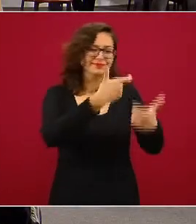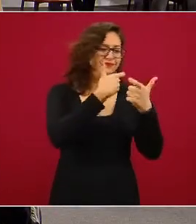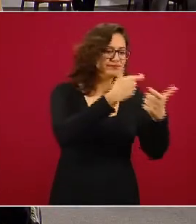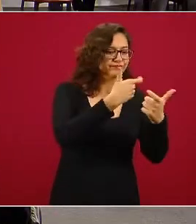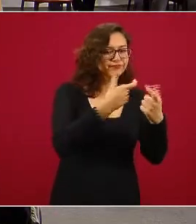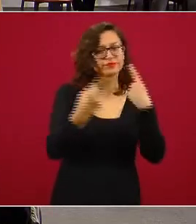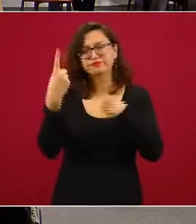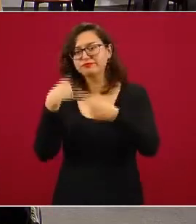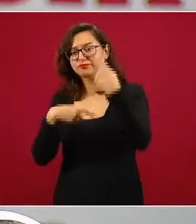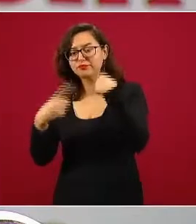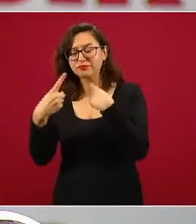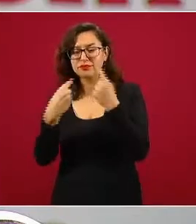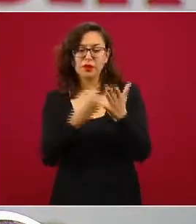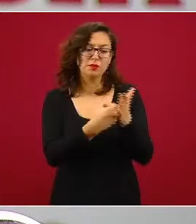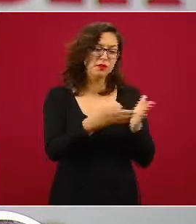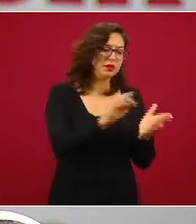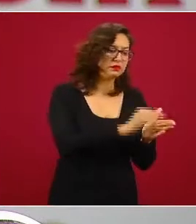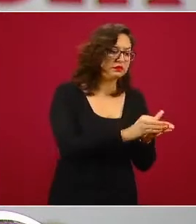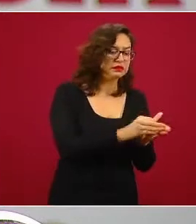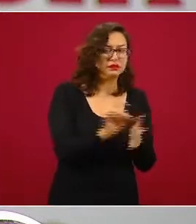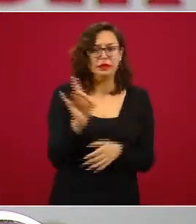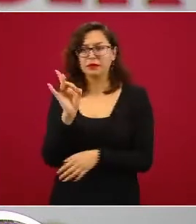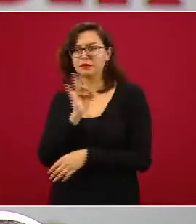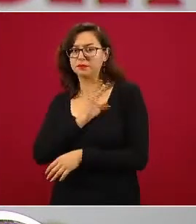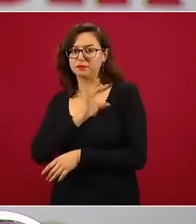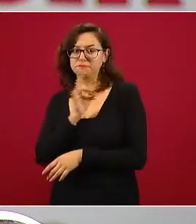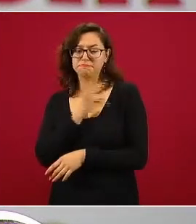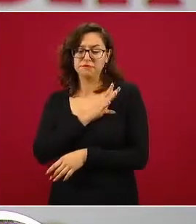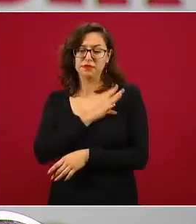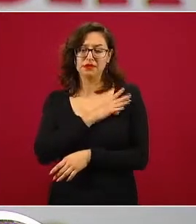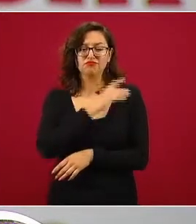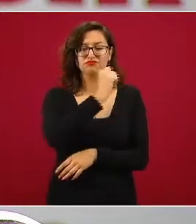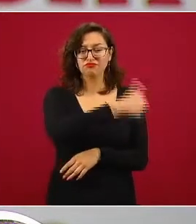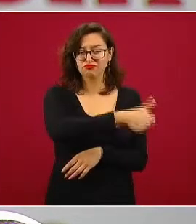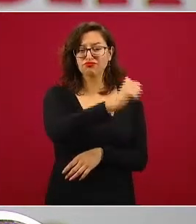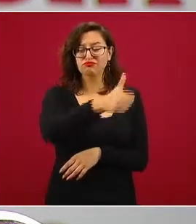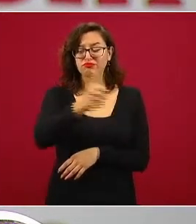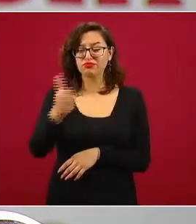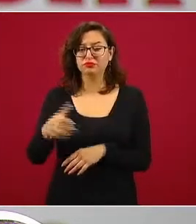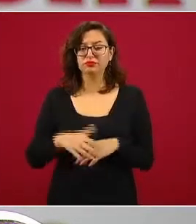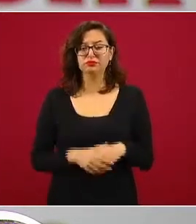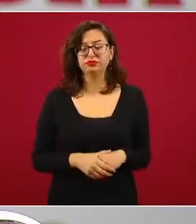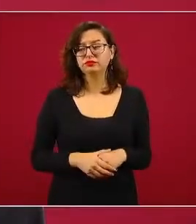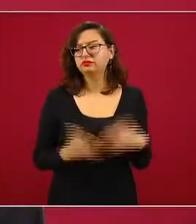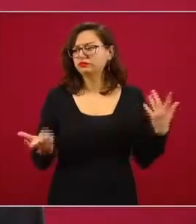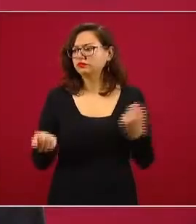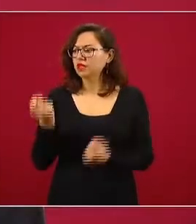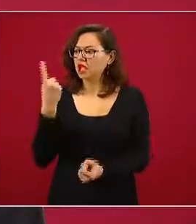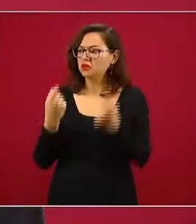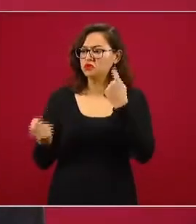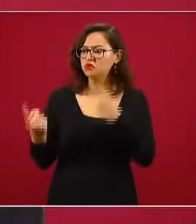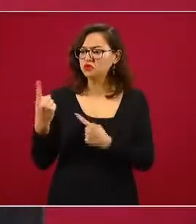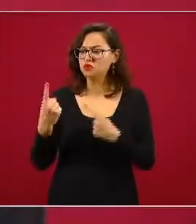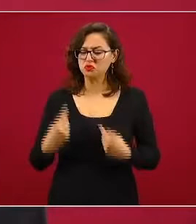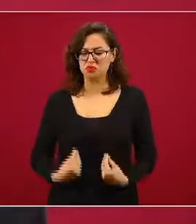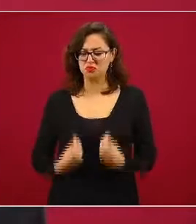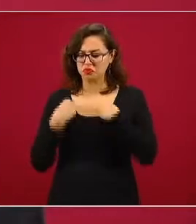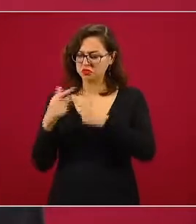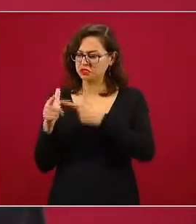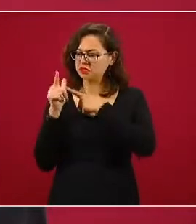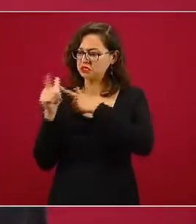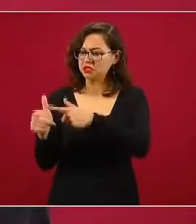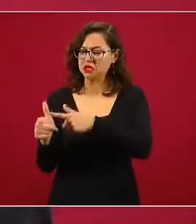de valentía y miedos. ¿Por qué unos sobreviven la pandemia y otros no?